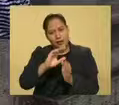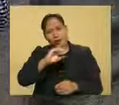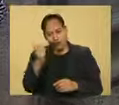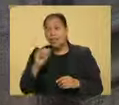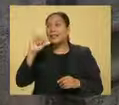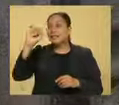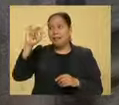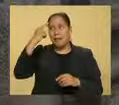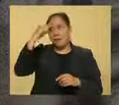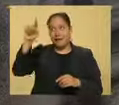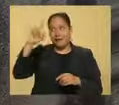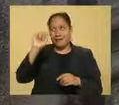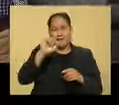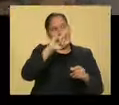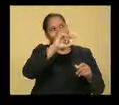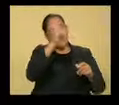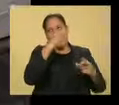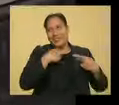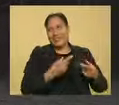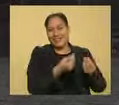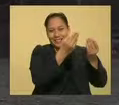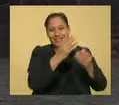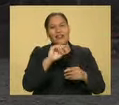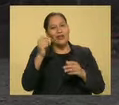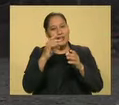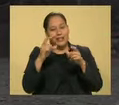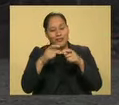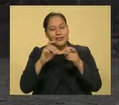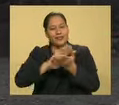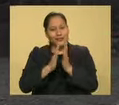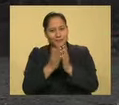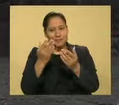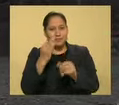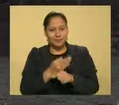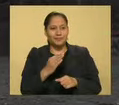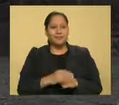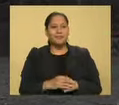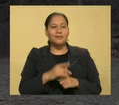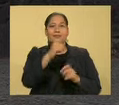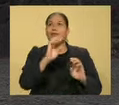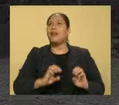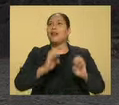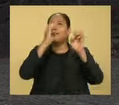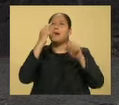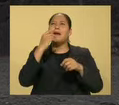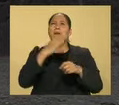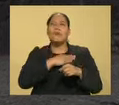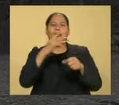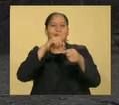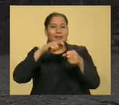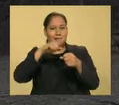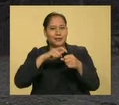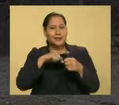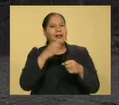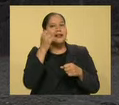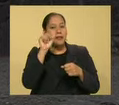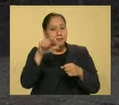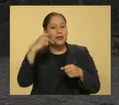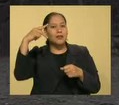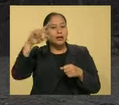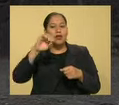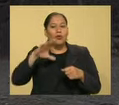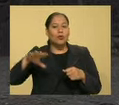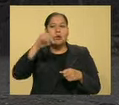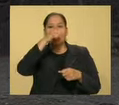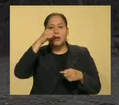¡Ah! Nos van a hacer otra gordita. Y bueno, los edificios del Buen Tono, pues, forman parte de la colonia Juárez.